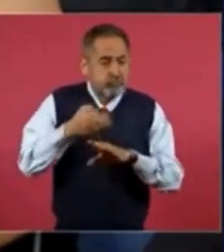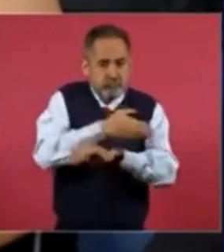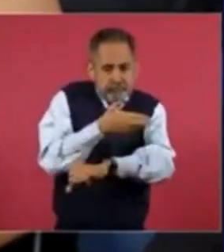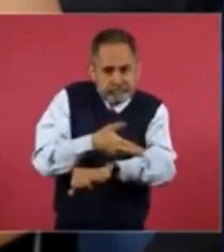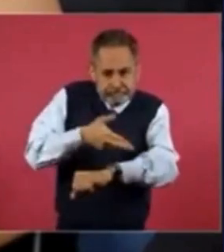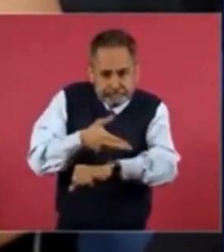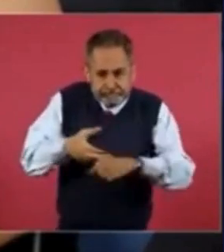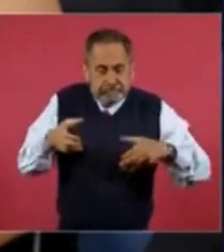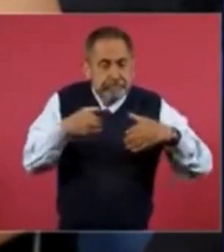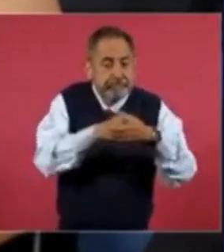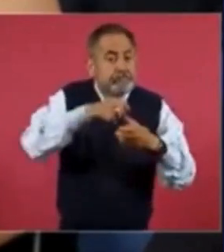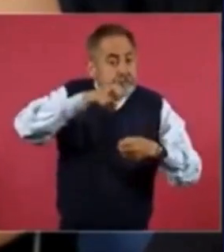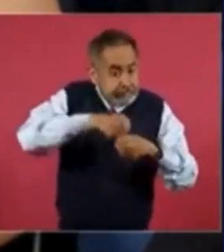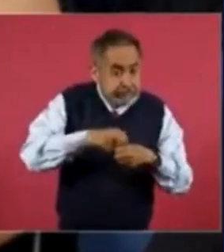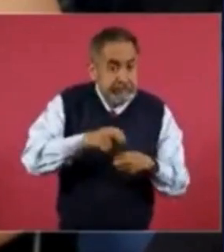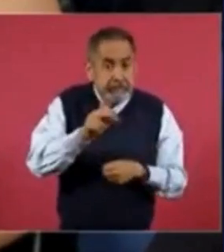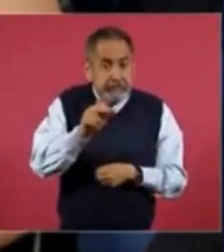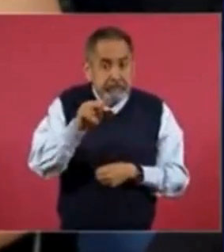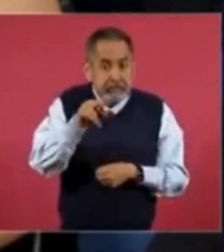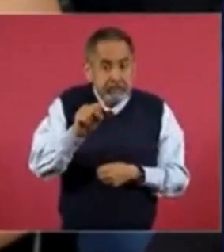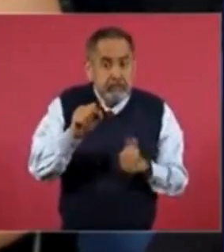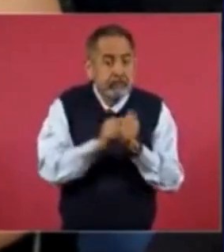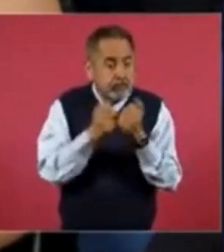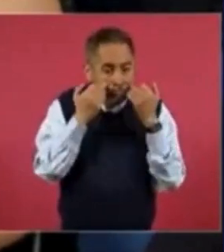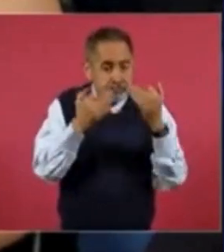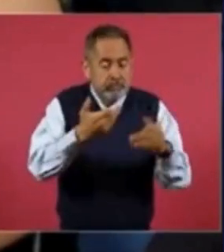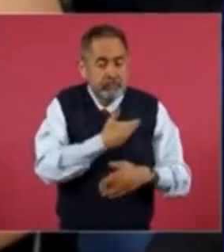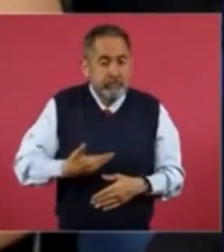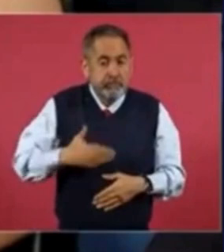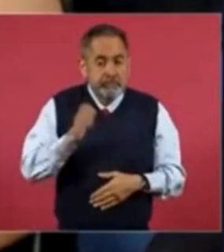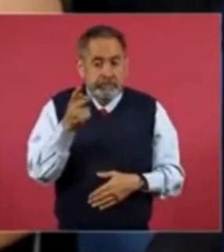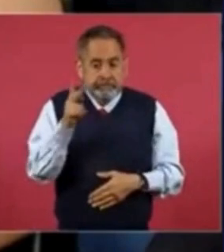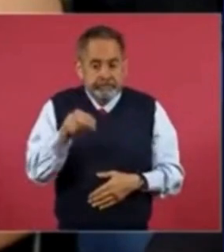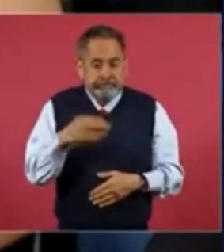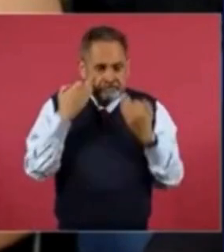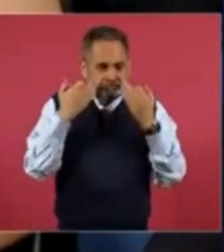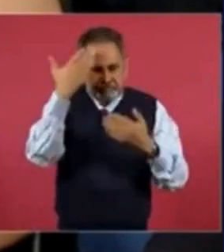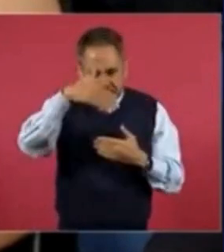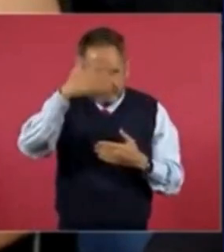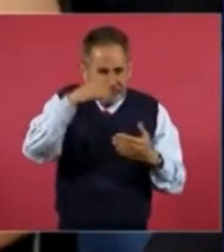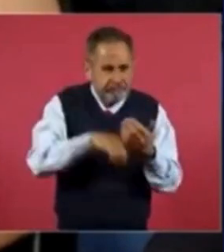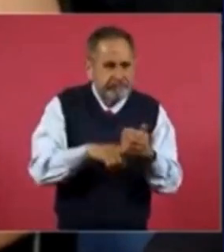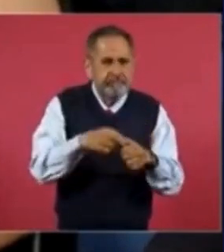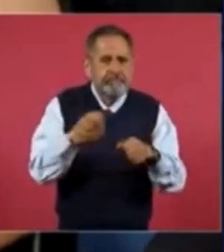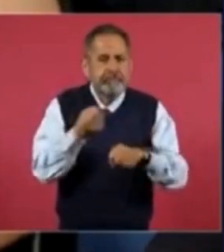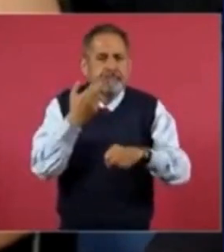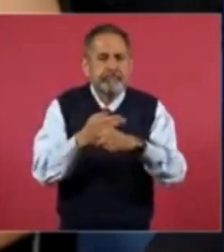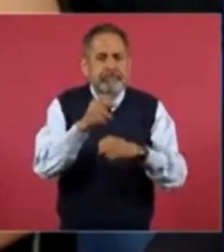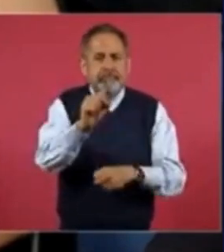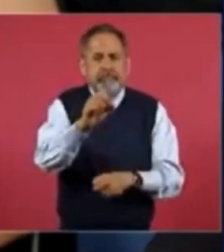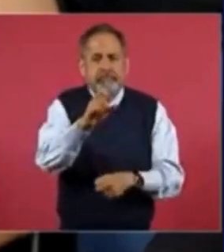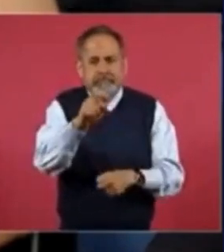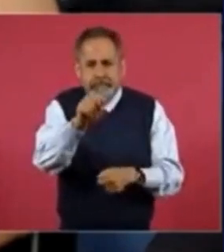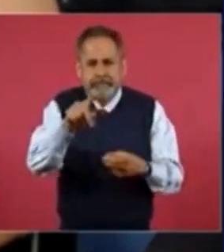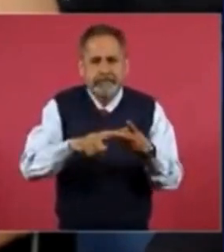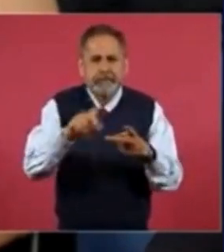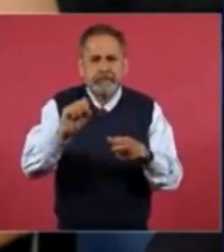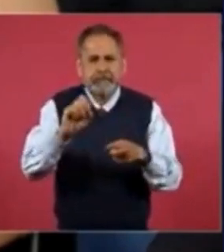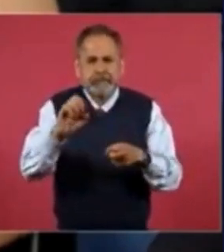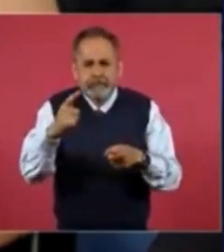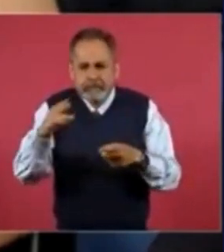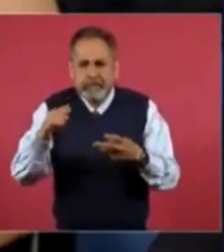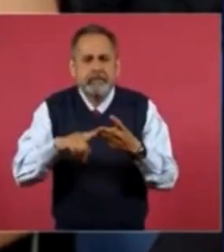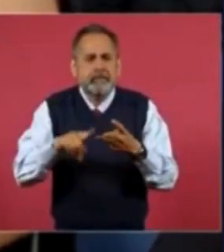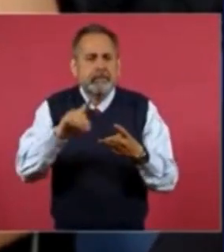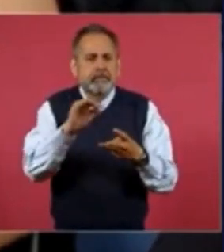Estados Unidos en México, el presidente aseguró que no existe ningún conflicto personal ni diplomático, sino que las discrepancias